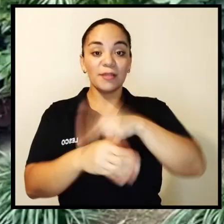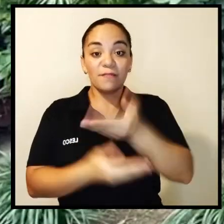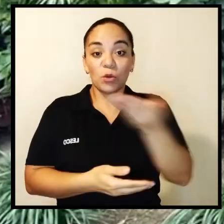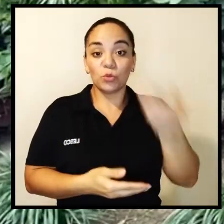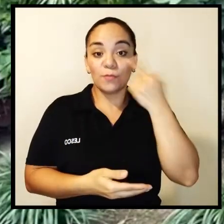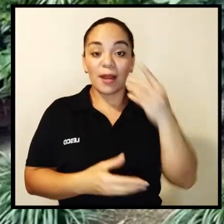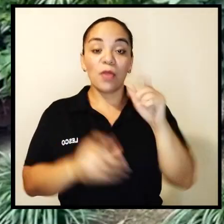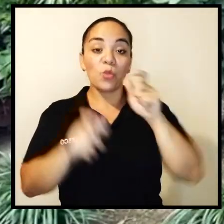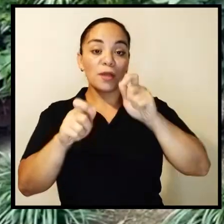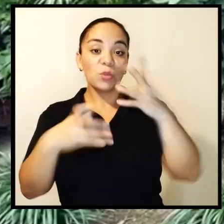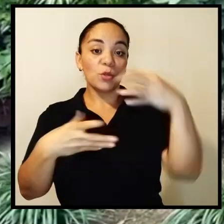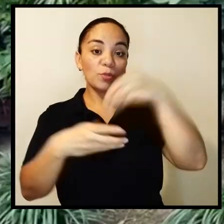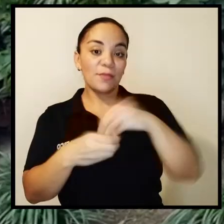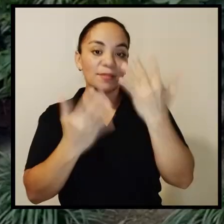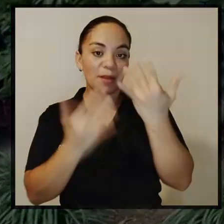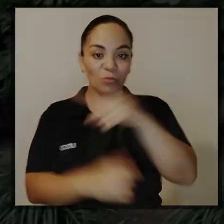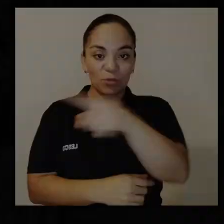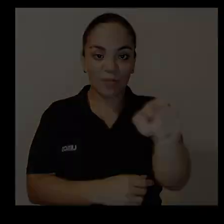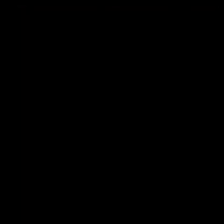Inclusiva, los esperamos.